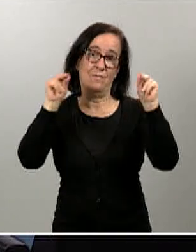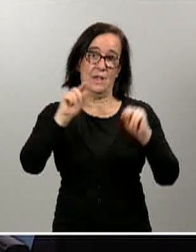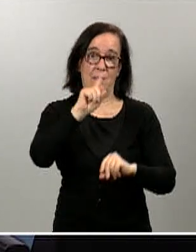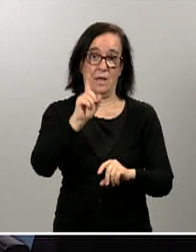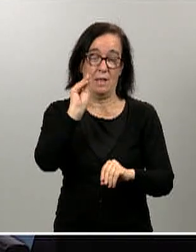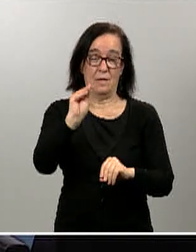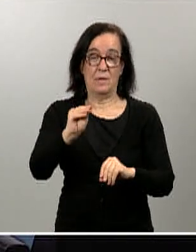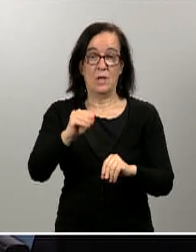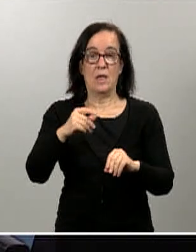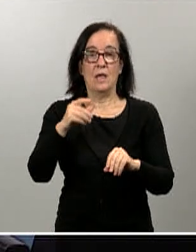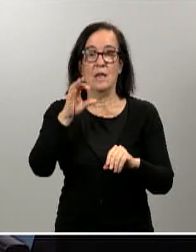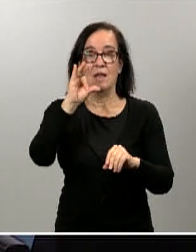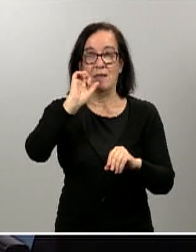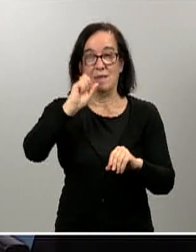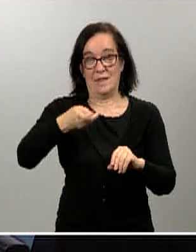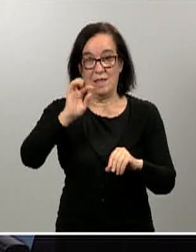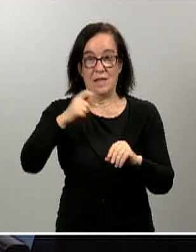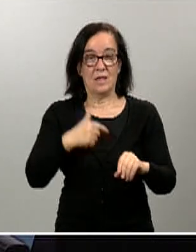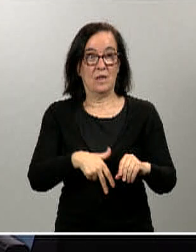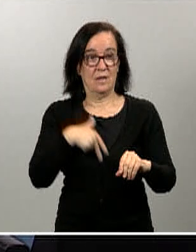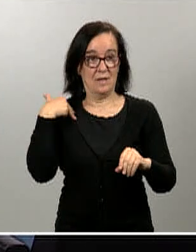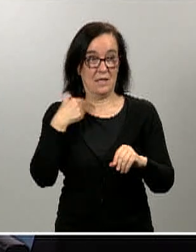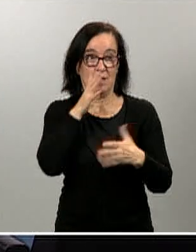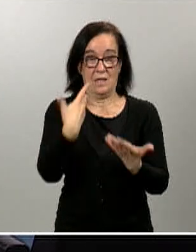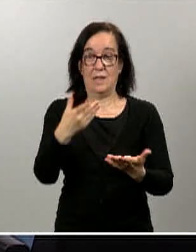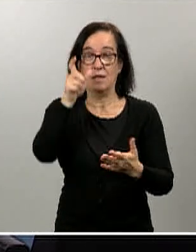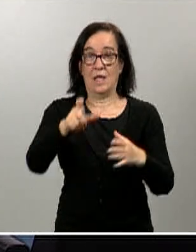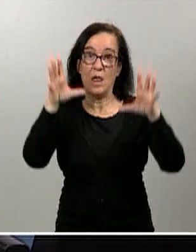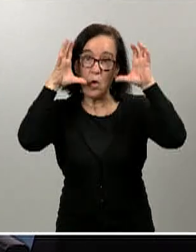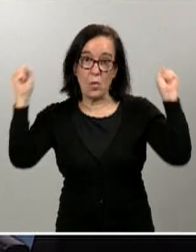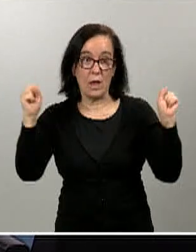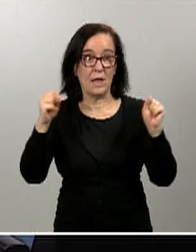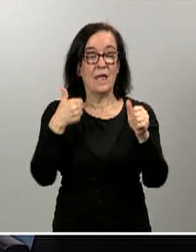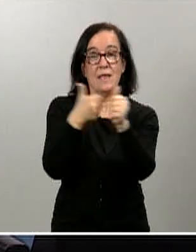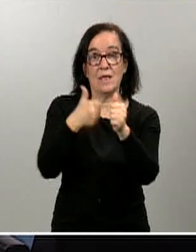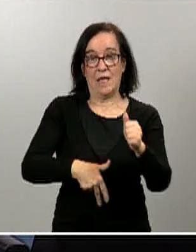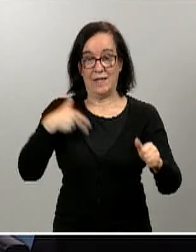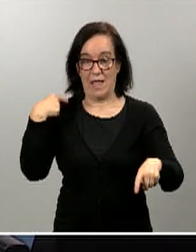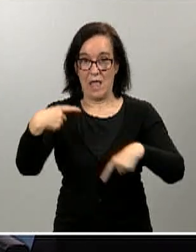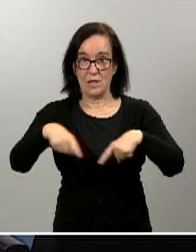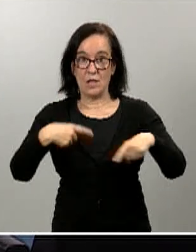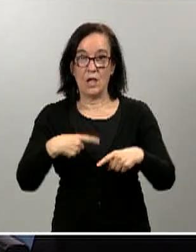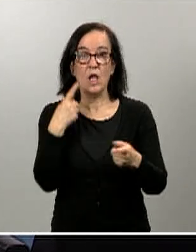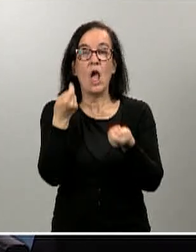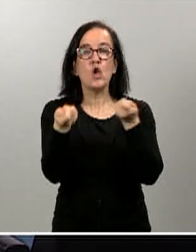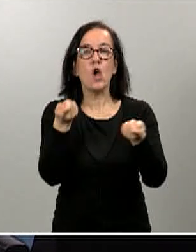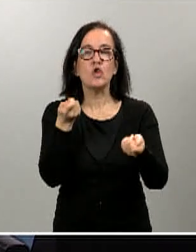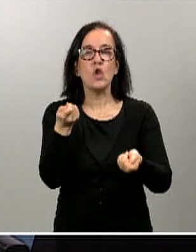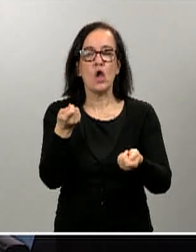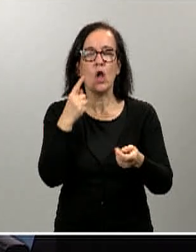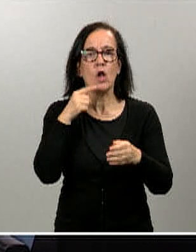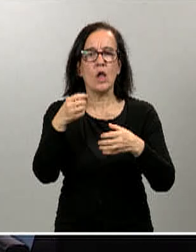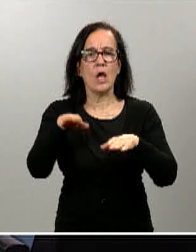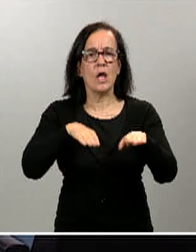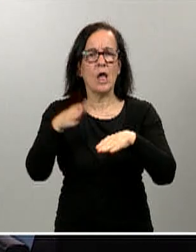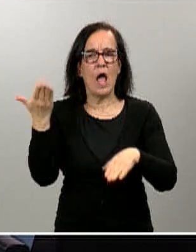el general Santiago Marín de la Guardia Civil y para la secretaria general de Transportes. En los controles de ayer se ha detectado a mucha gente que